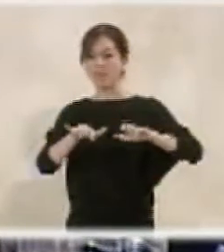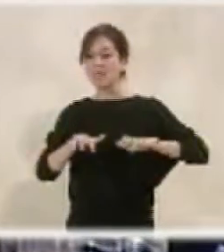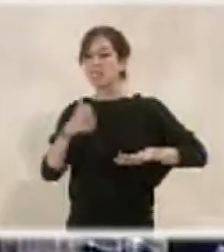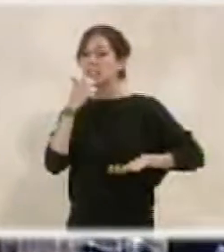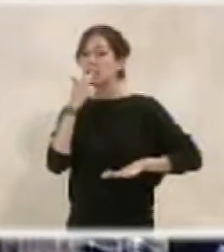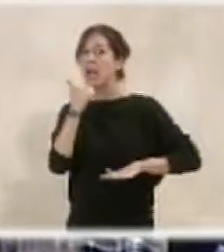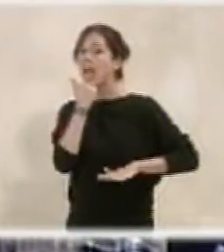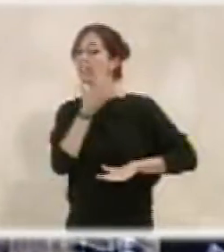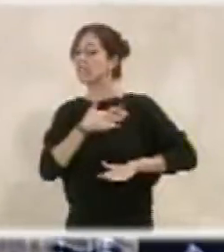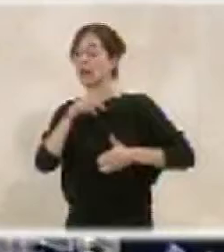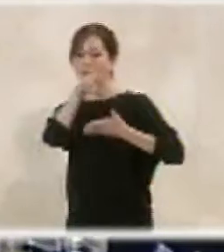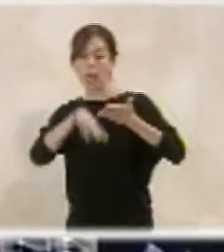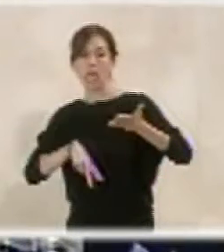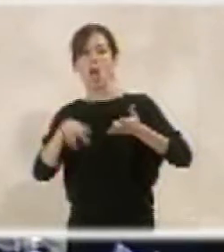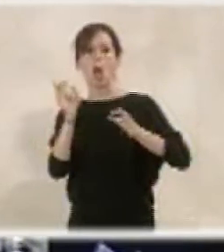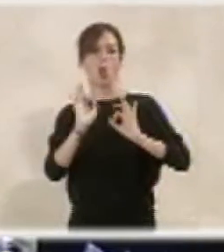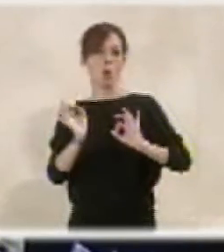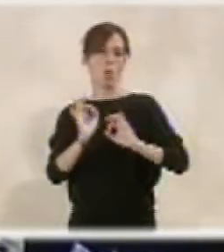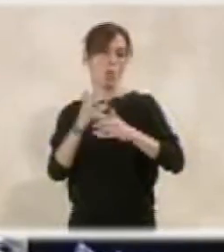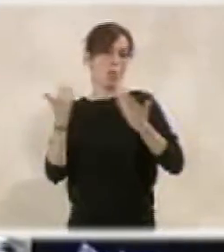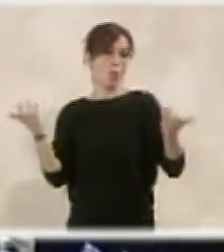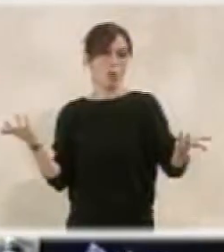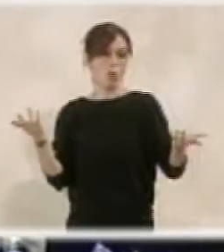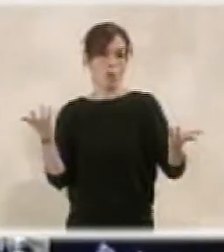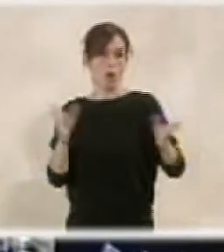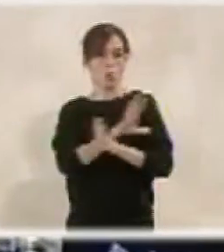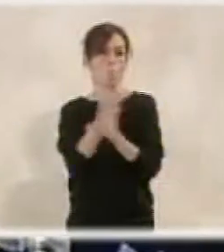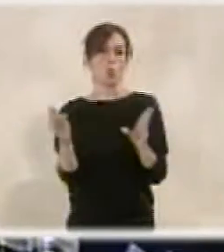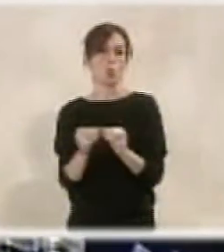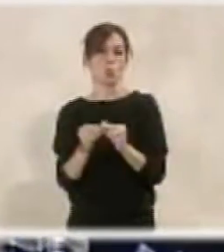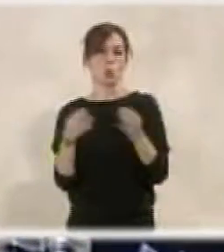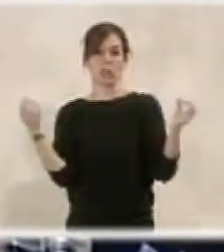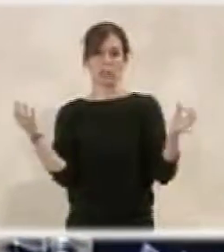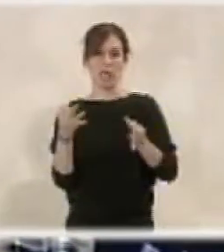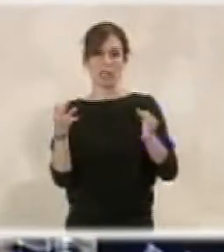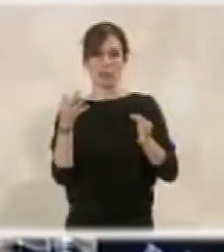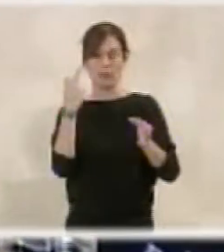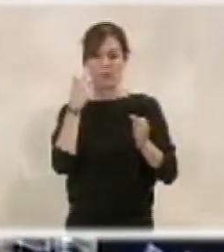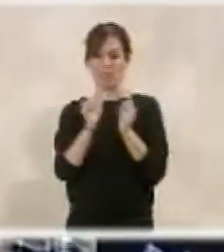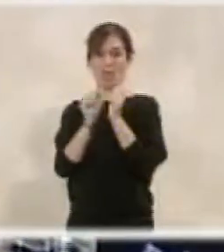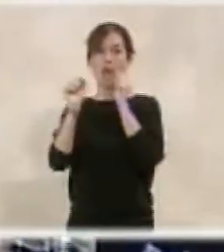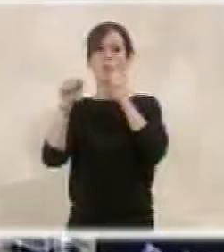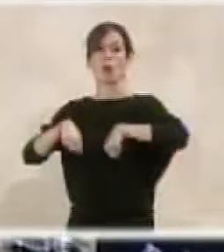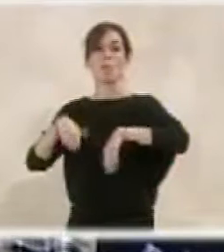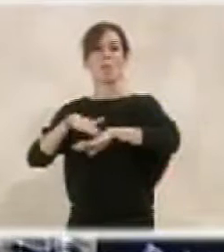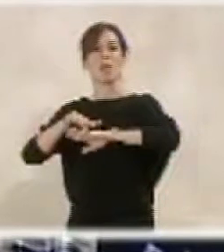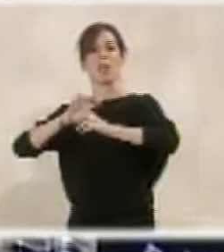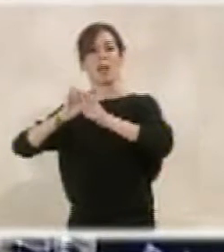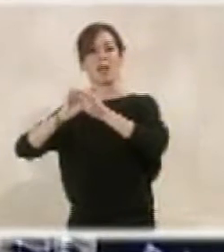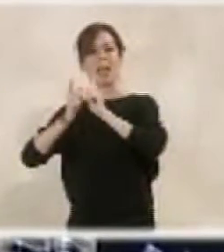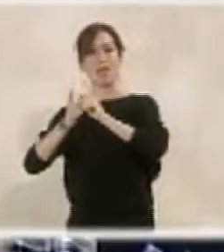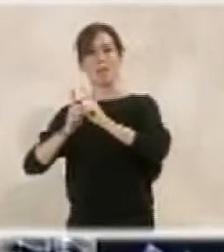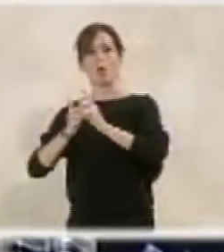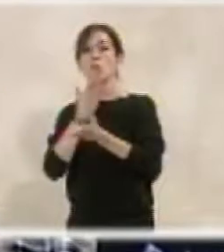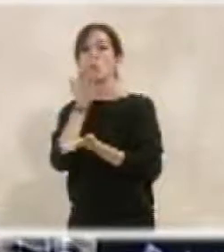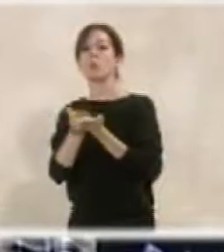alguien quiere que lo lea y, si no, la conclusión es que se está de acuerdo con el cambio que se propone por